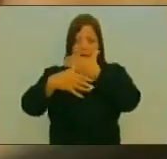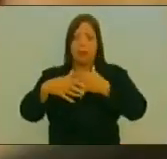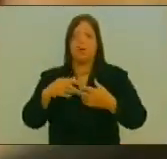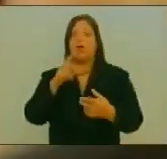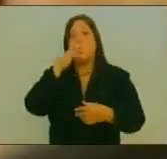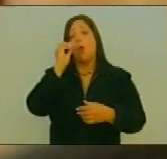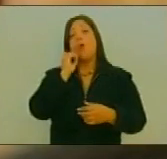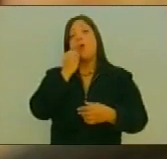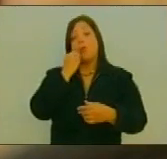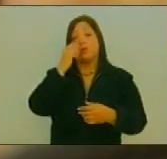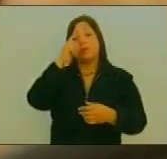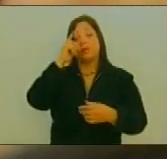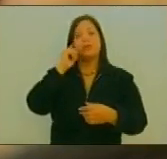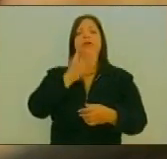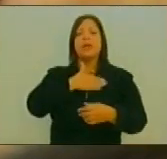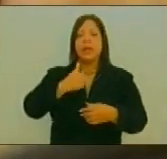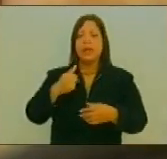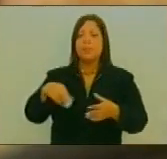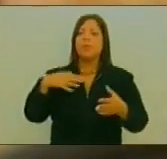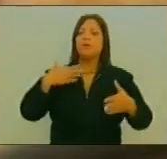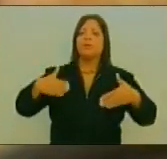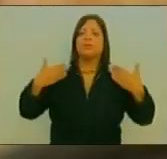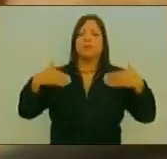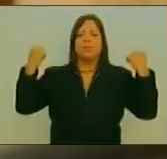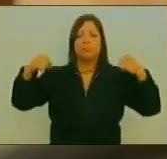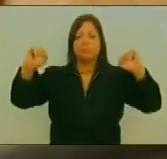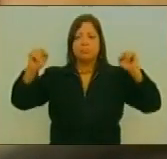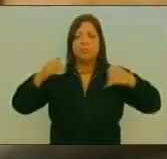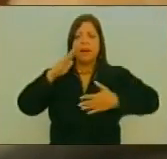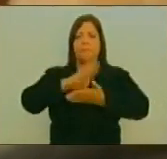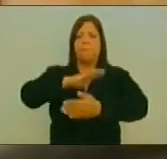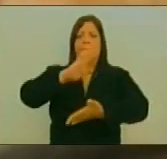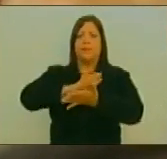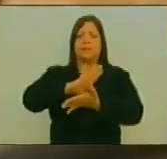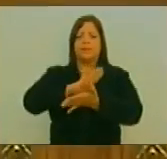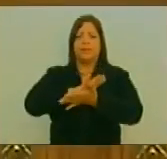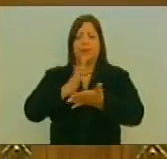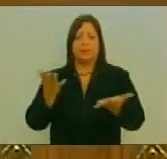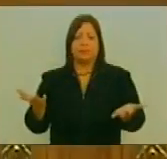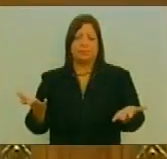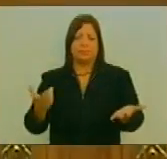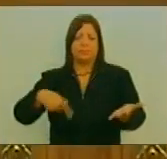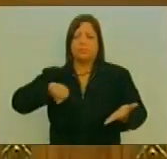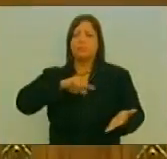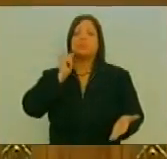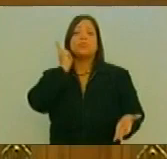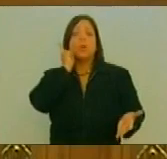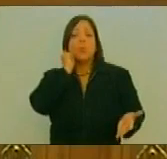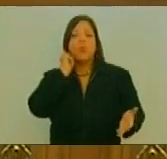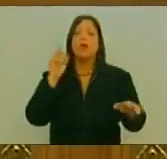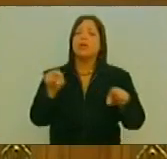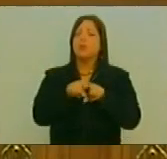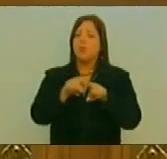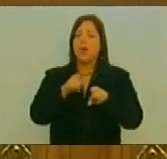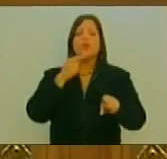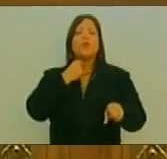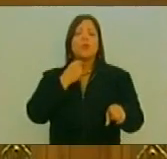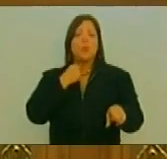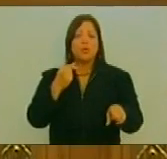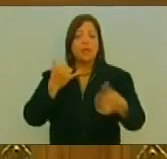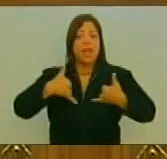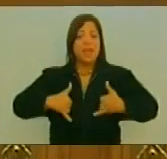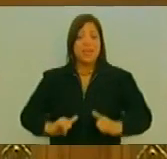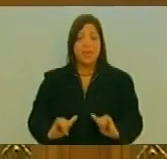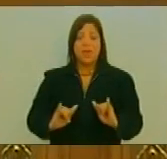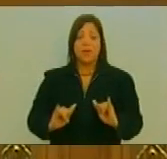Además de eso Queremos recrearnos De forma pacífica Y de igual manera Nosotras las mujeres También queremos Que nuestros